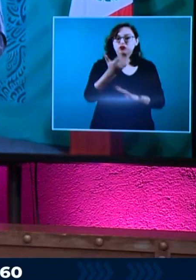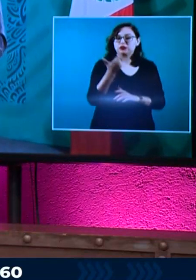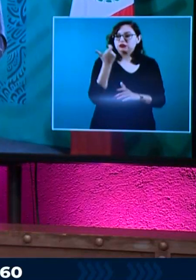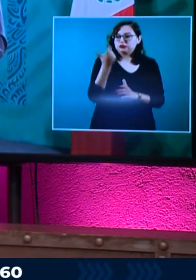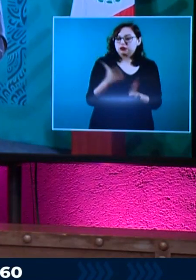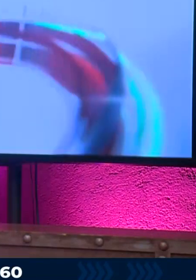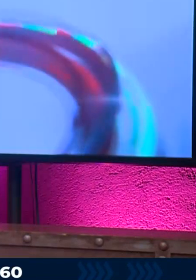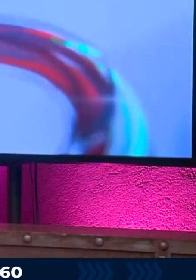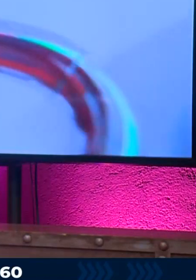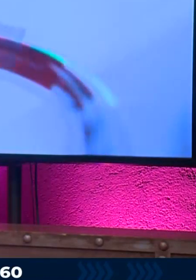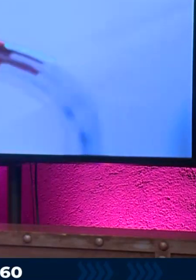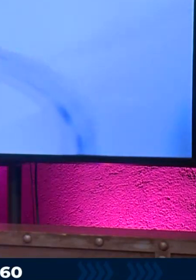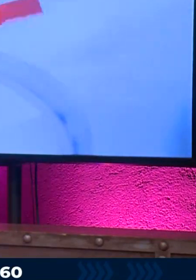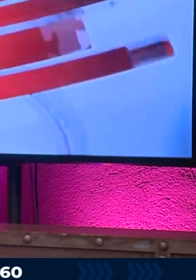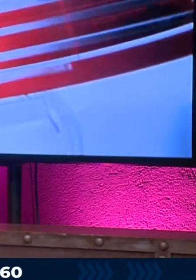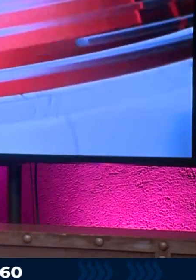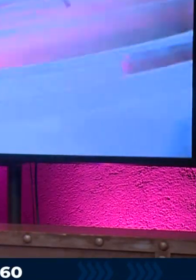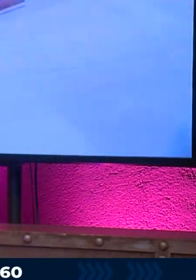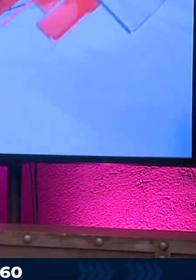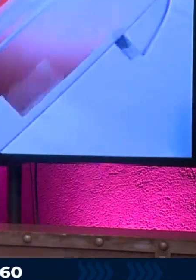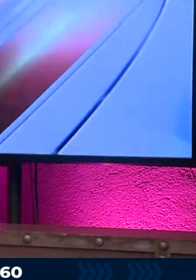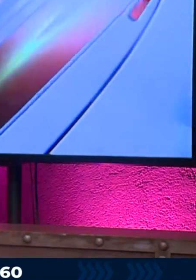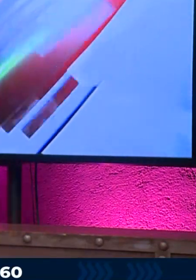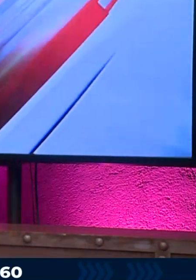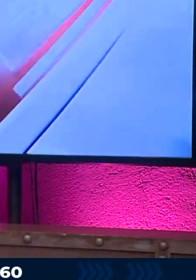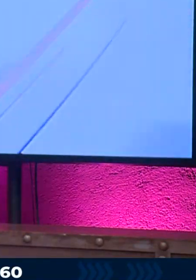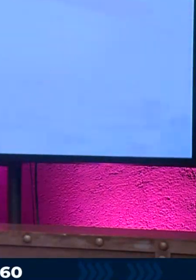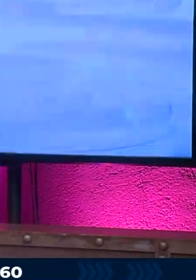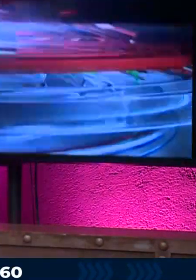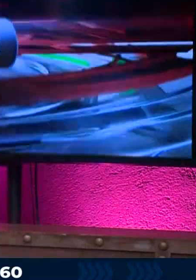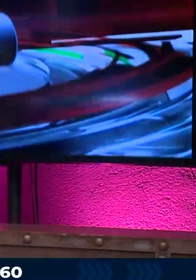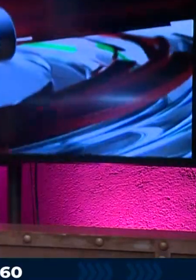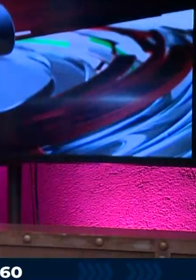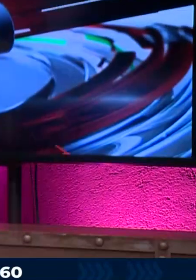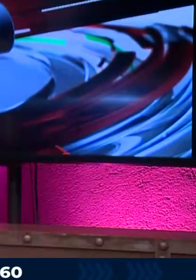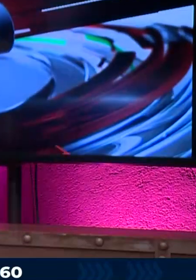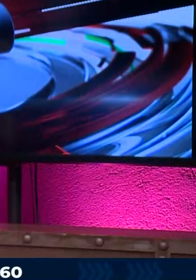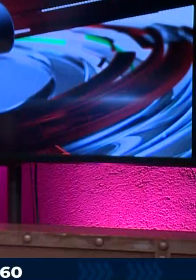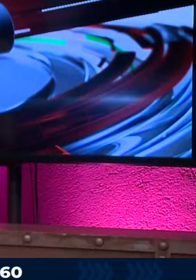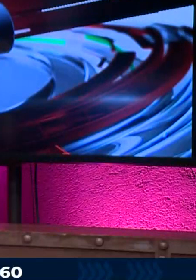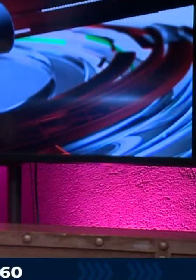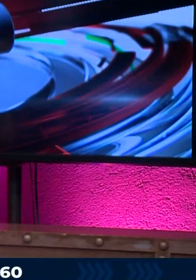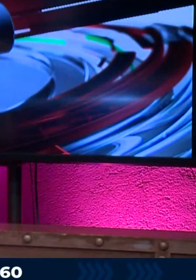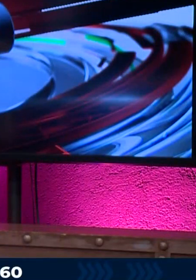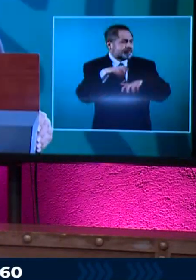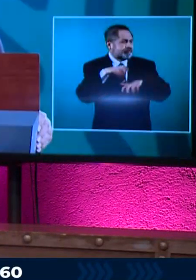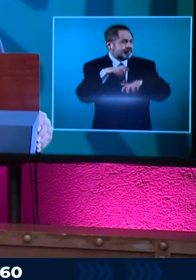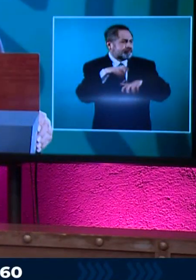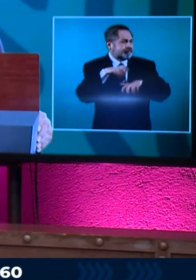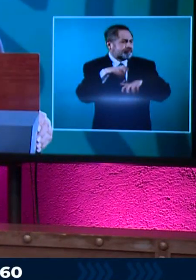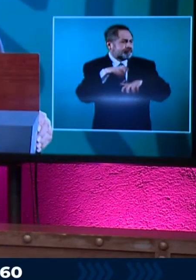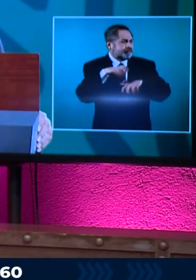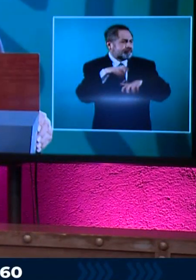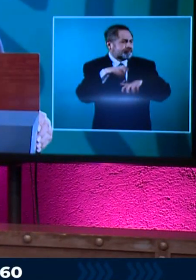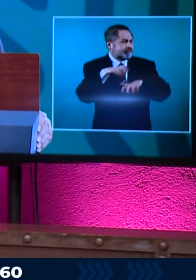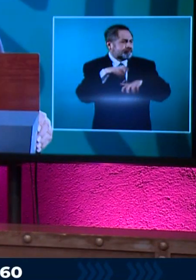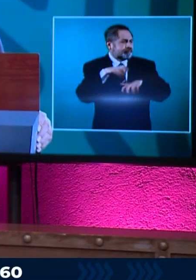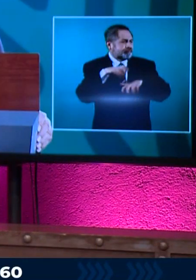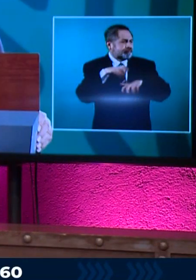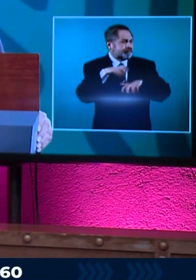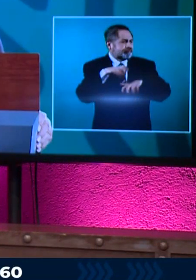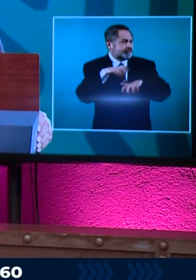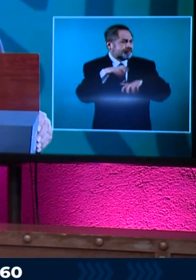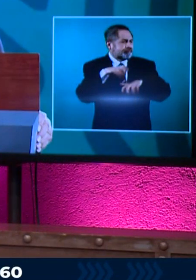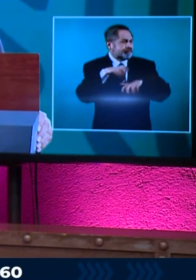Y bueno, en otro asunto también el mandatario federal dijo que bajo el argumento de que el mejor homenaje es seguir el ejemplo,